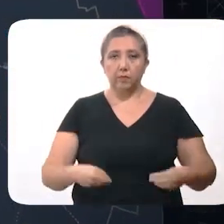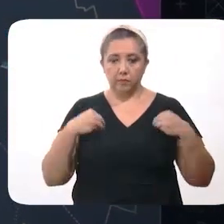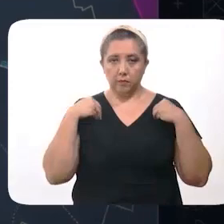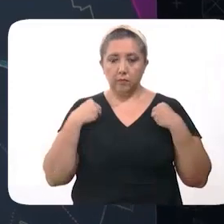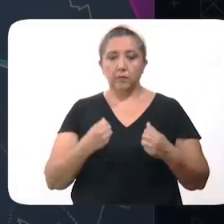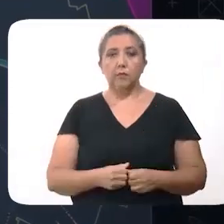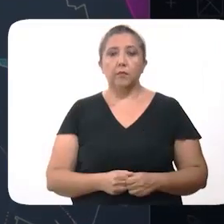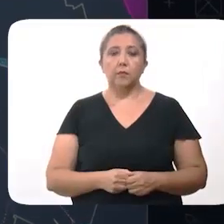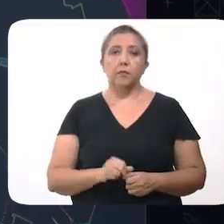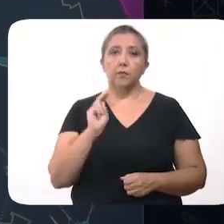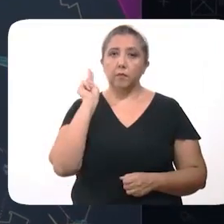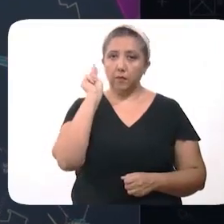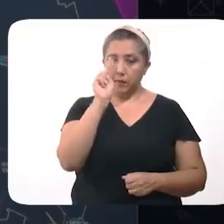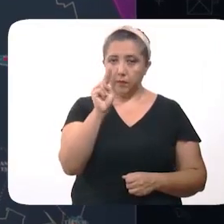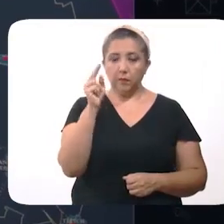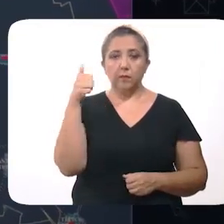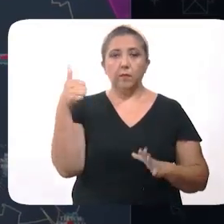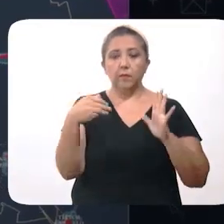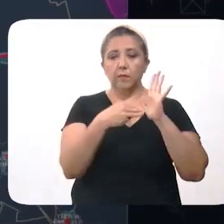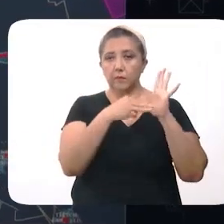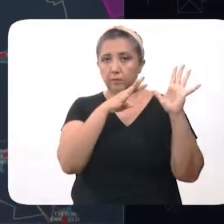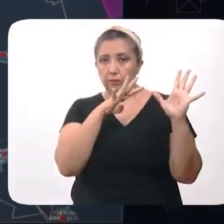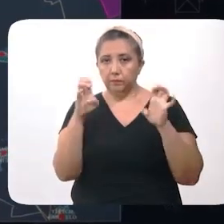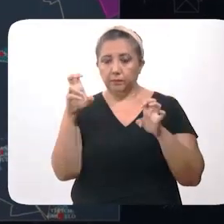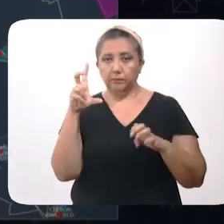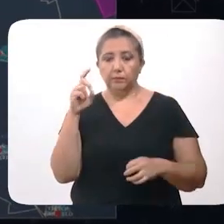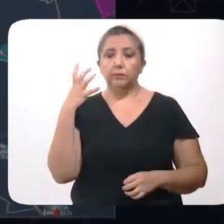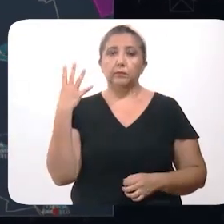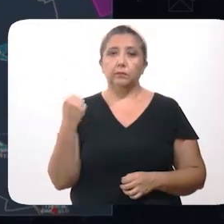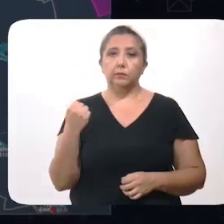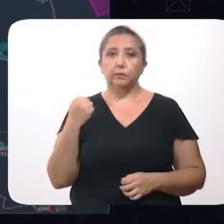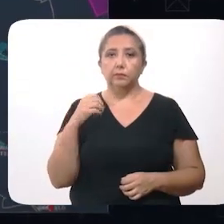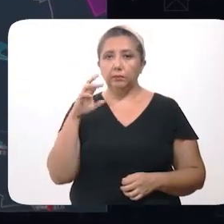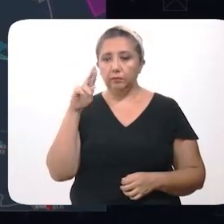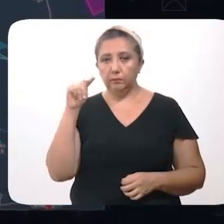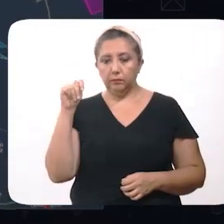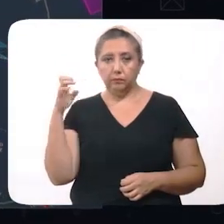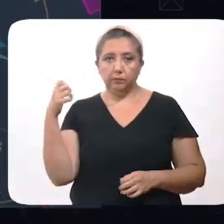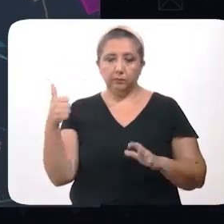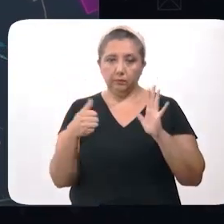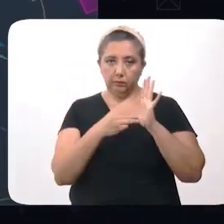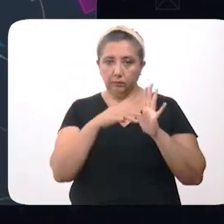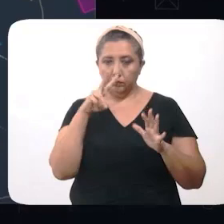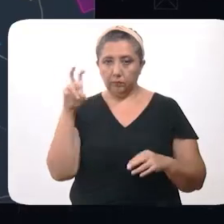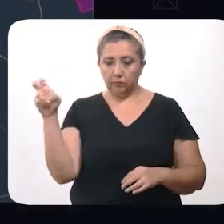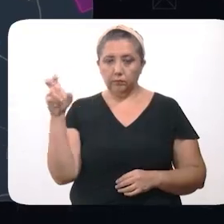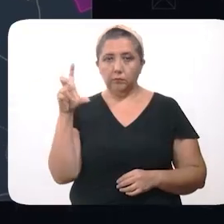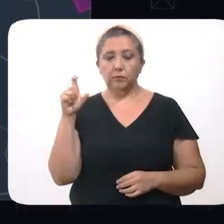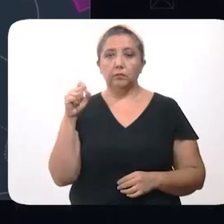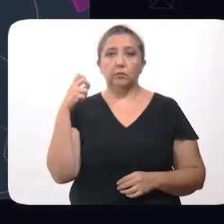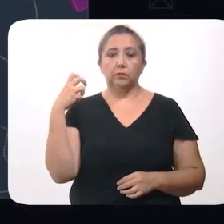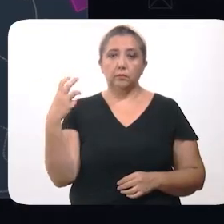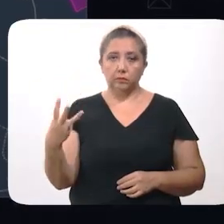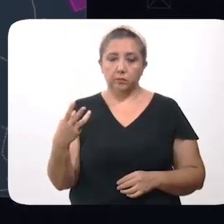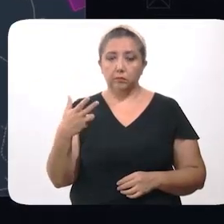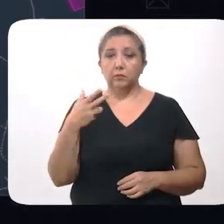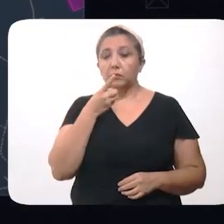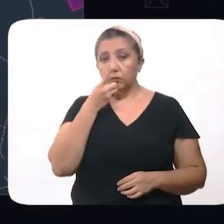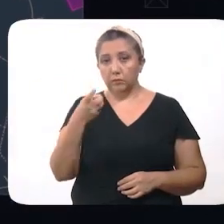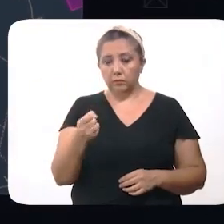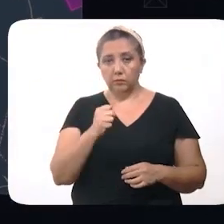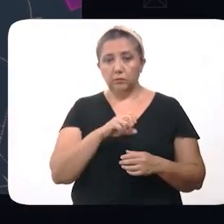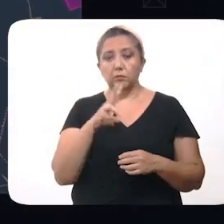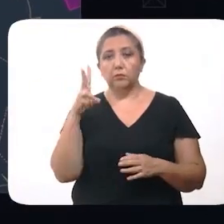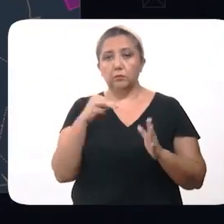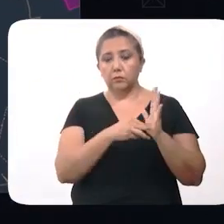que viven en la zona norte, 6.939, en la zona oriente, 6.228, en la zona centro,